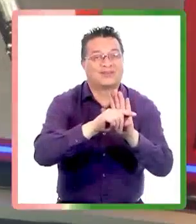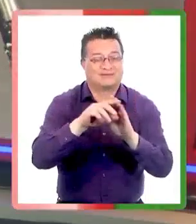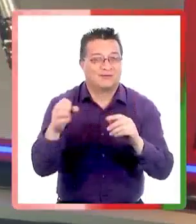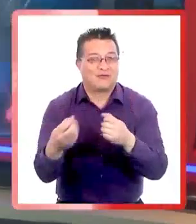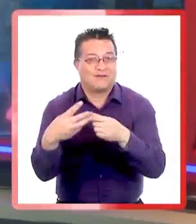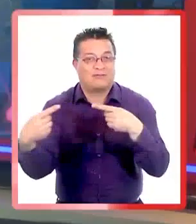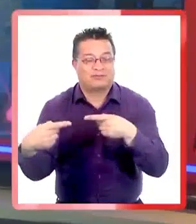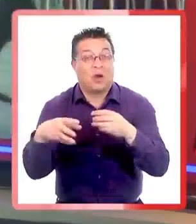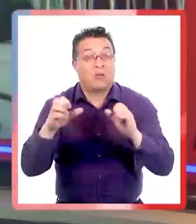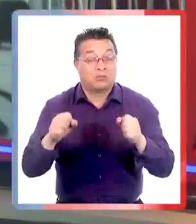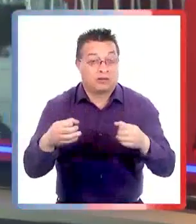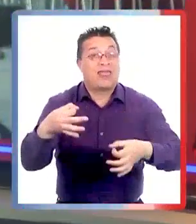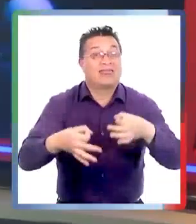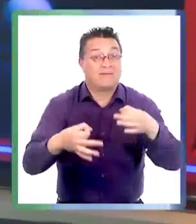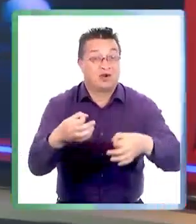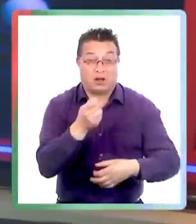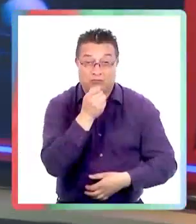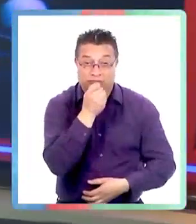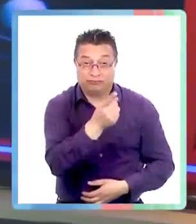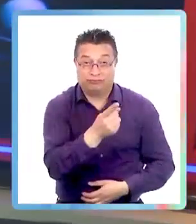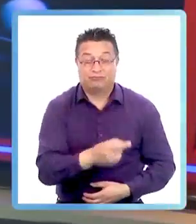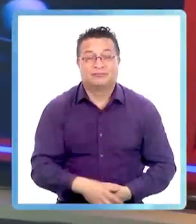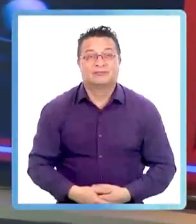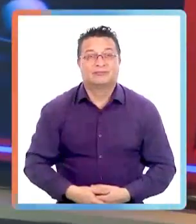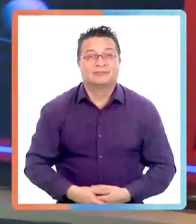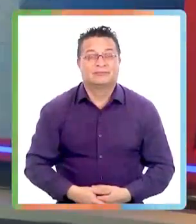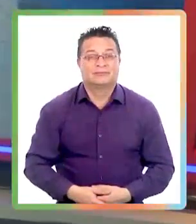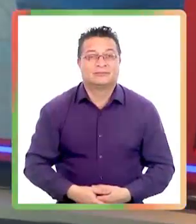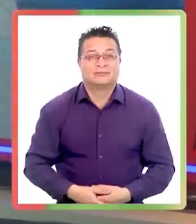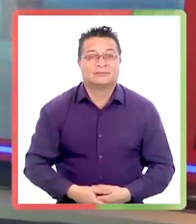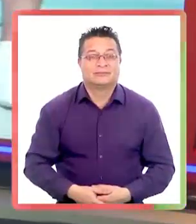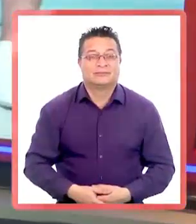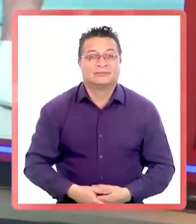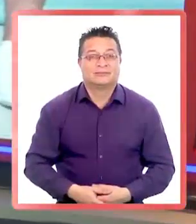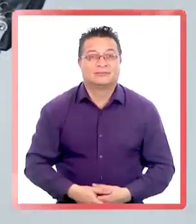disputa con Twitter, que podría terminar en tribunales.